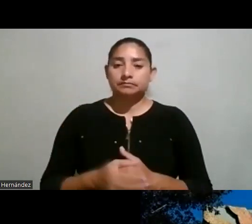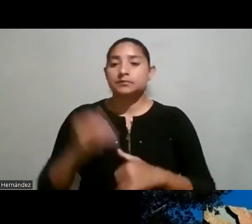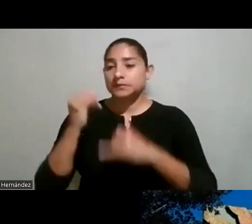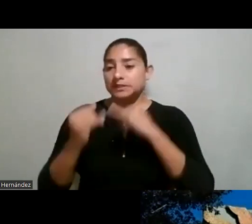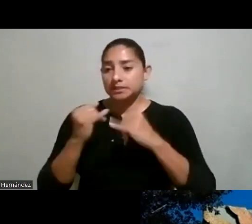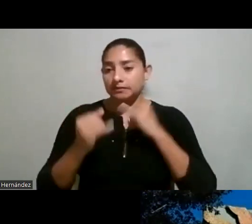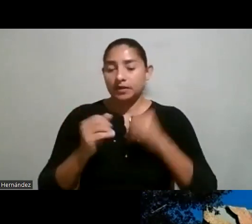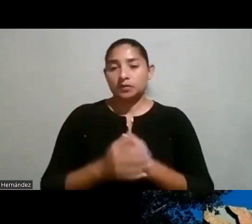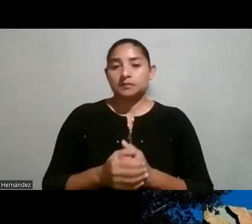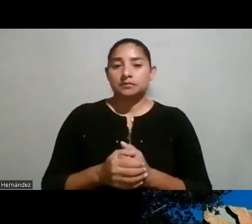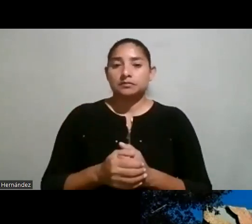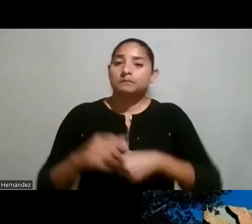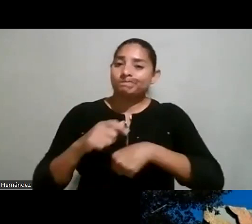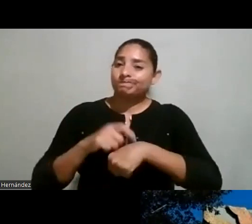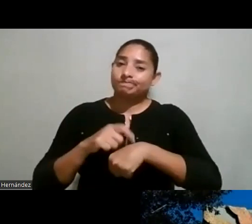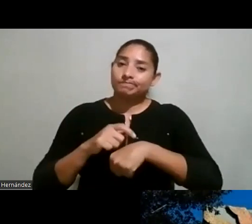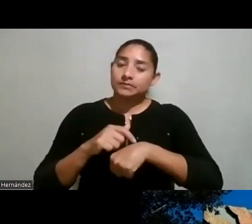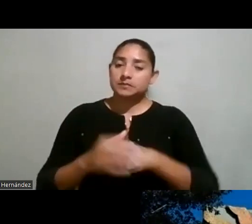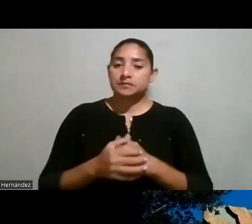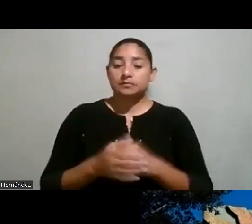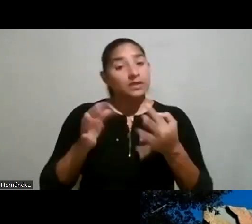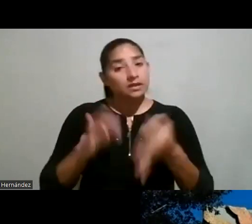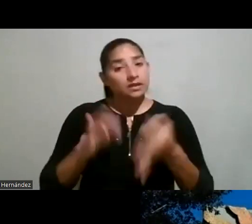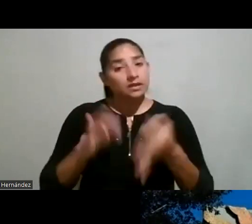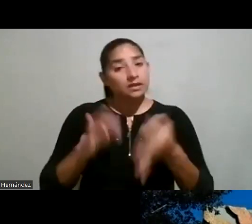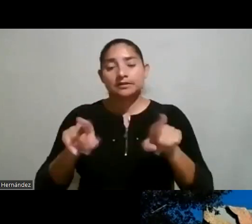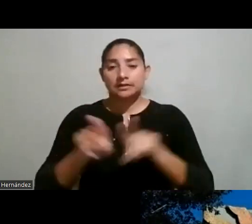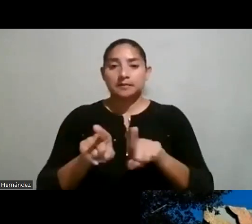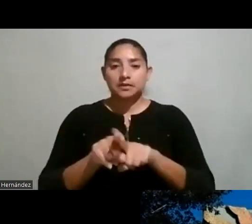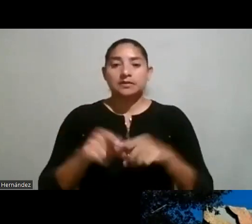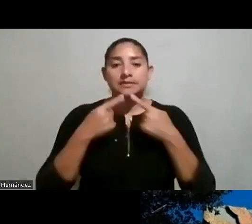por cuestión de tiempo importante verdad nos han